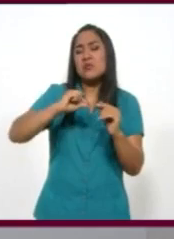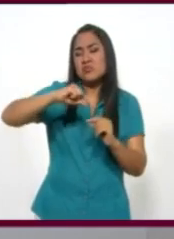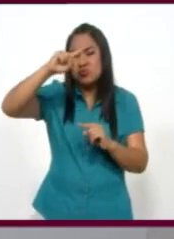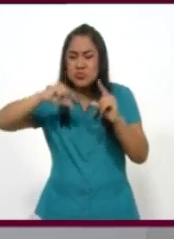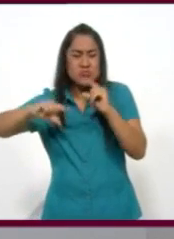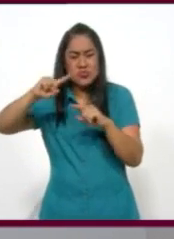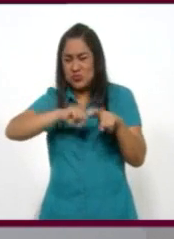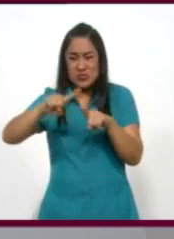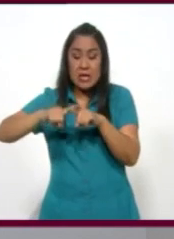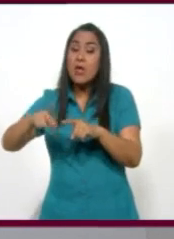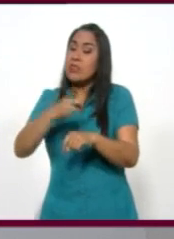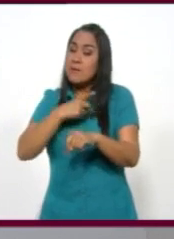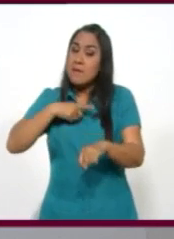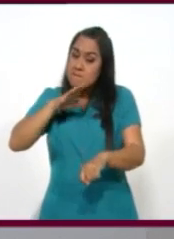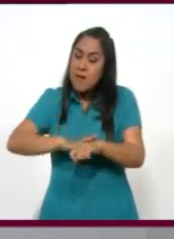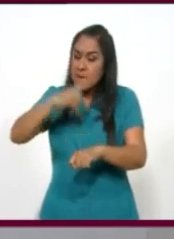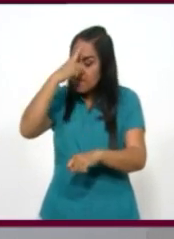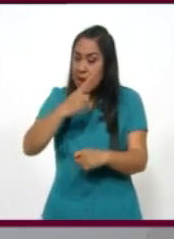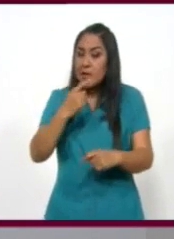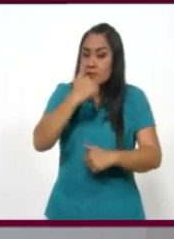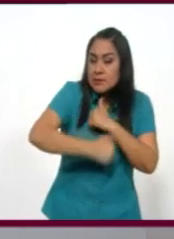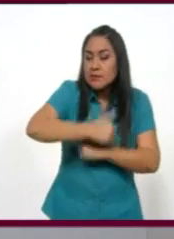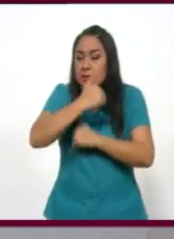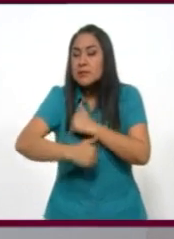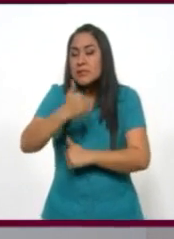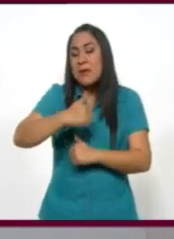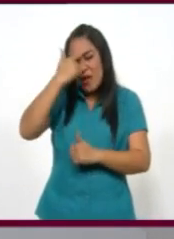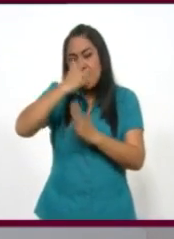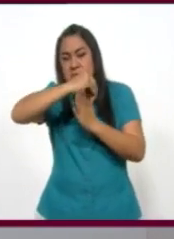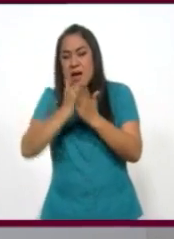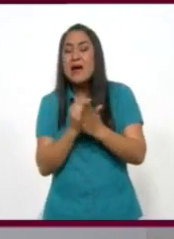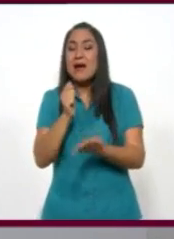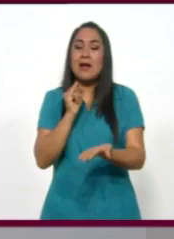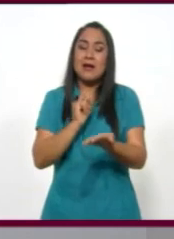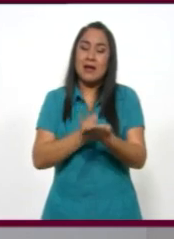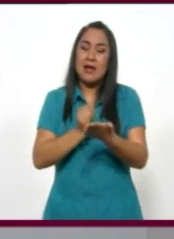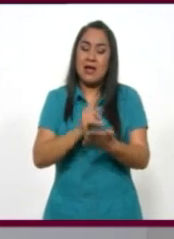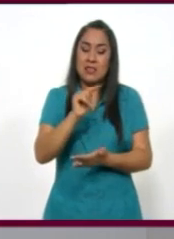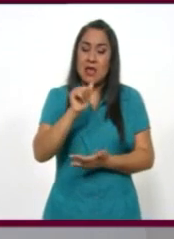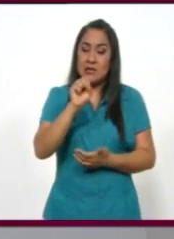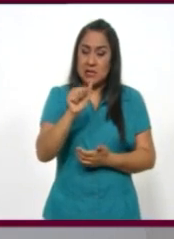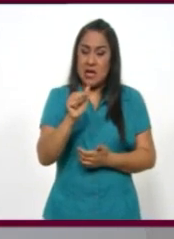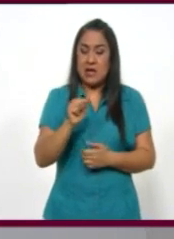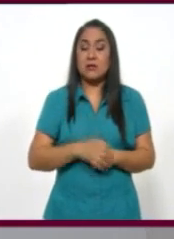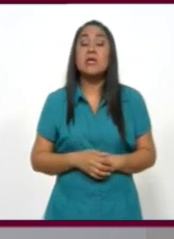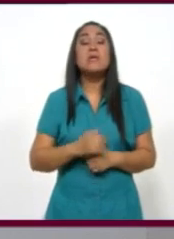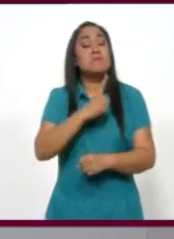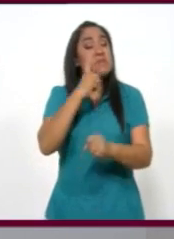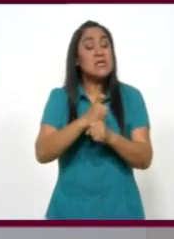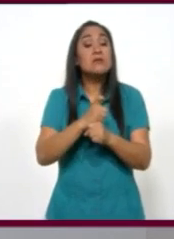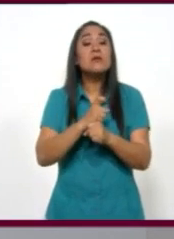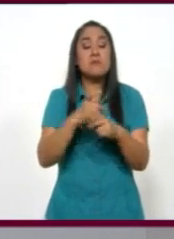los conexos, hacerlas más competitivas para que sean más reducidas las tasas de interés. Y, muy importante, el capital